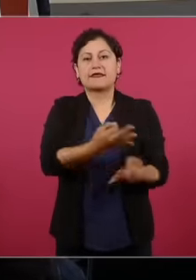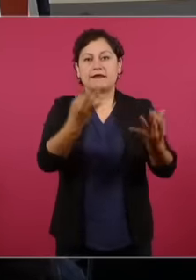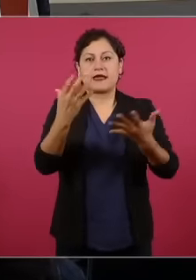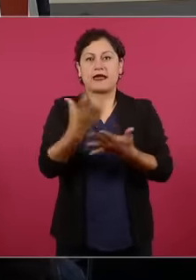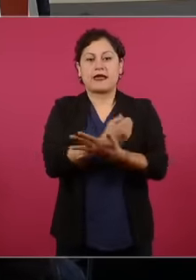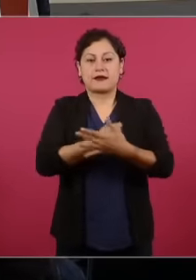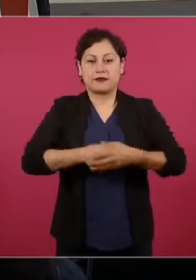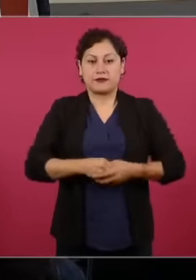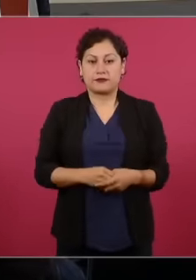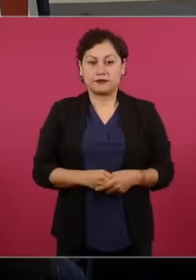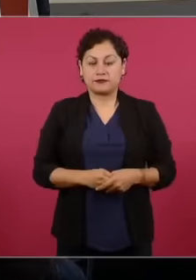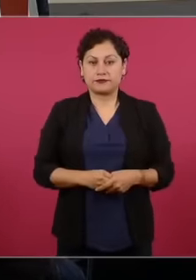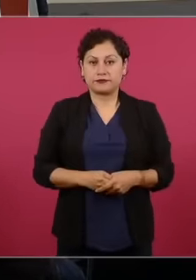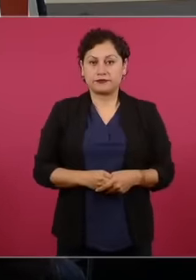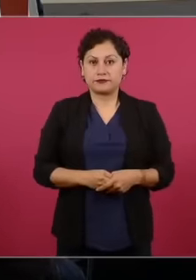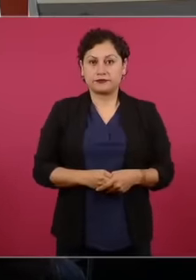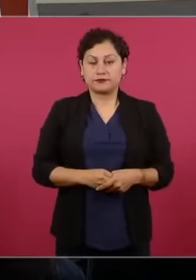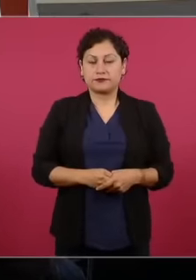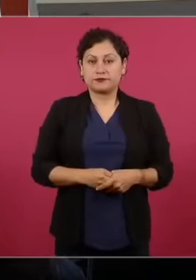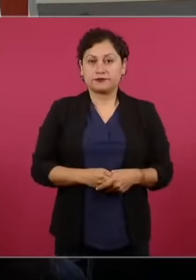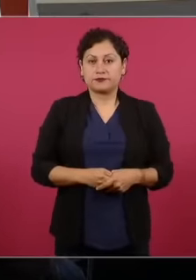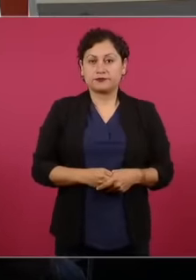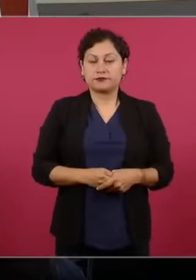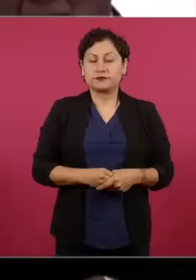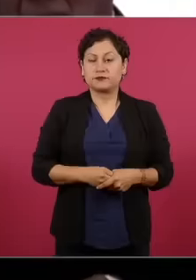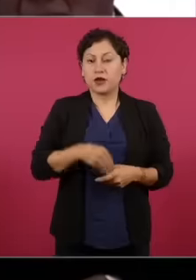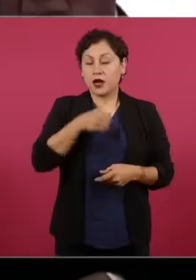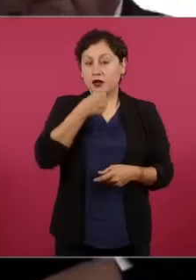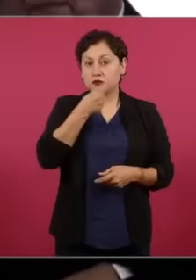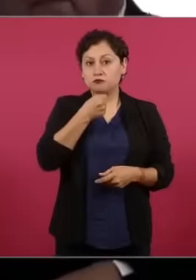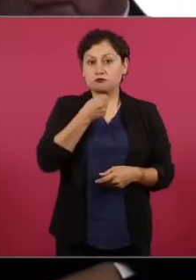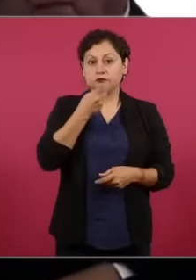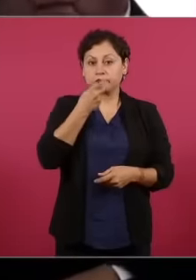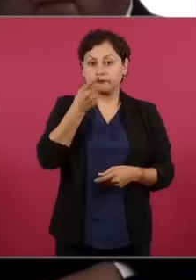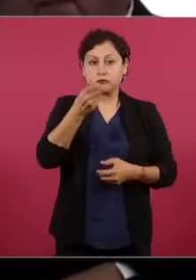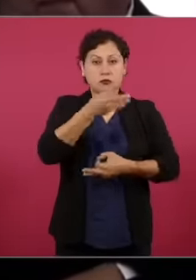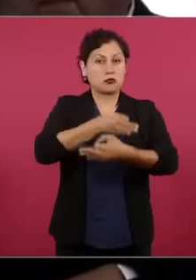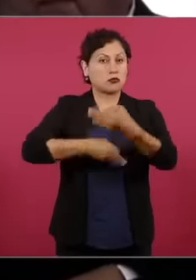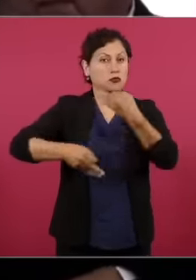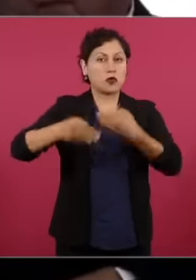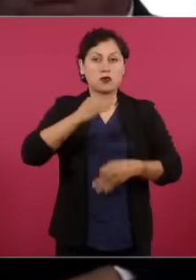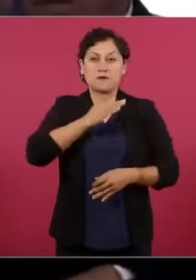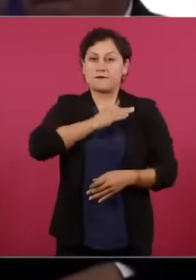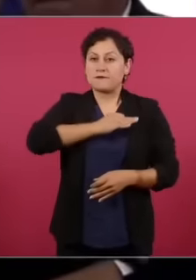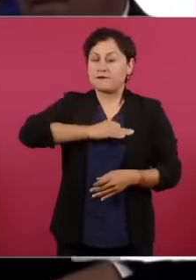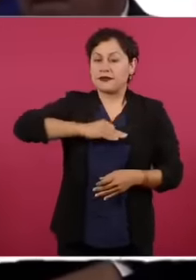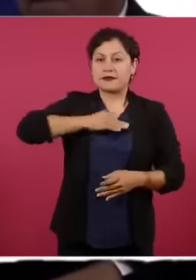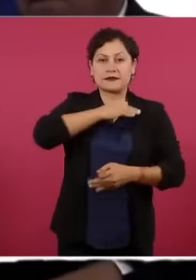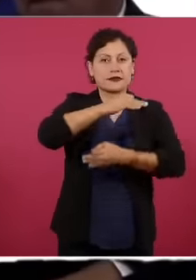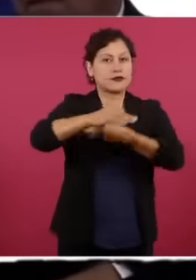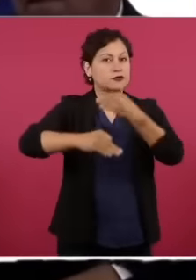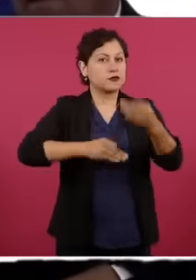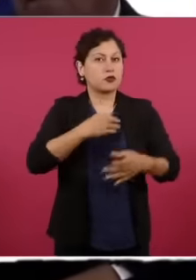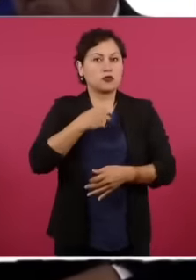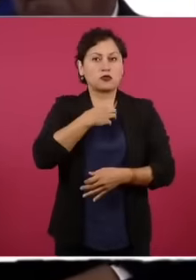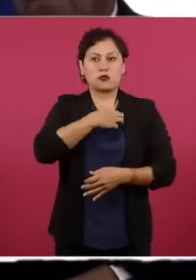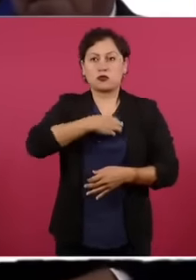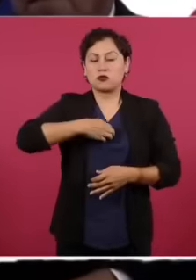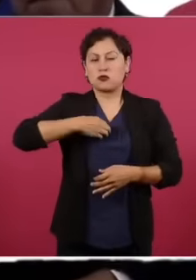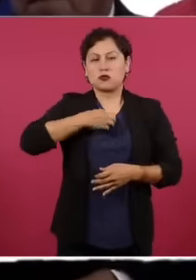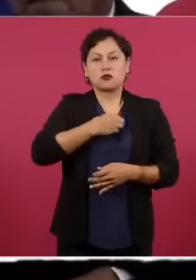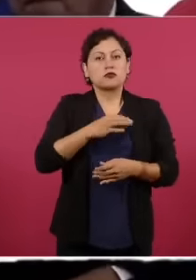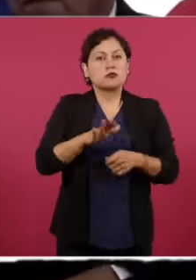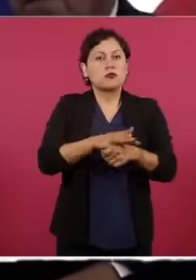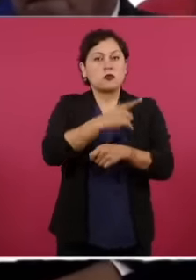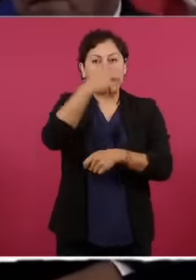todos felices todos contentos todos con un enorme amor por